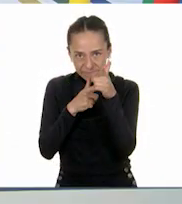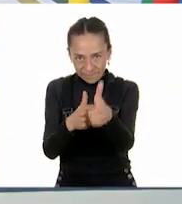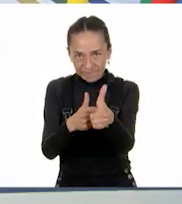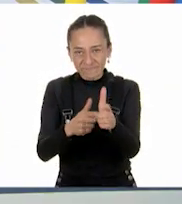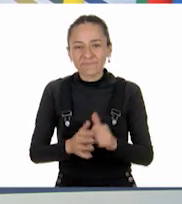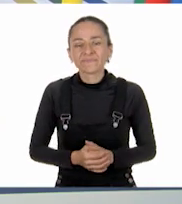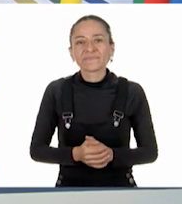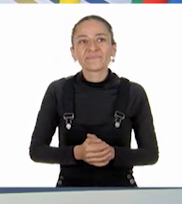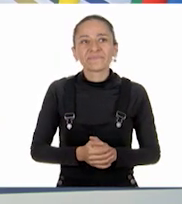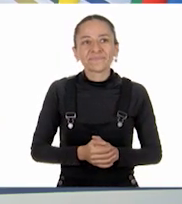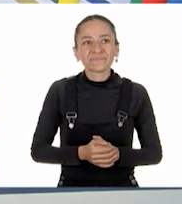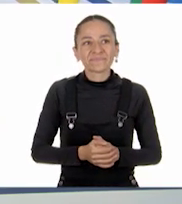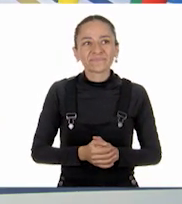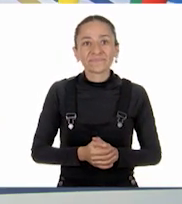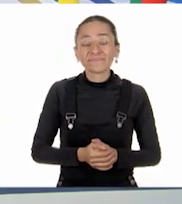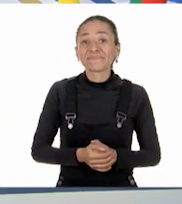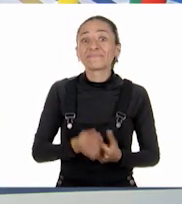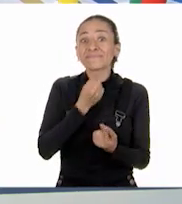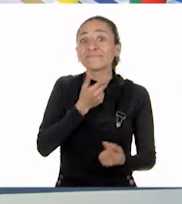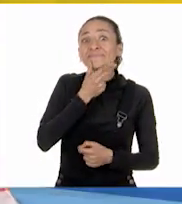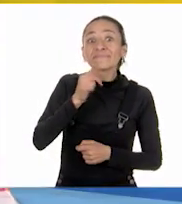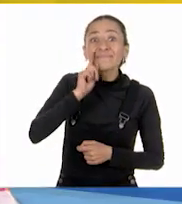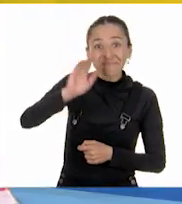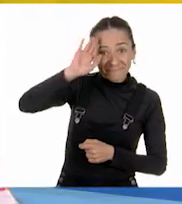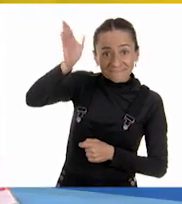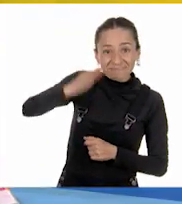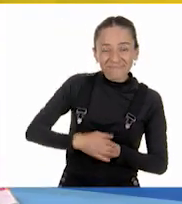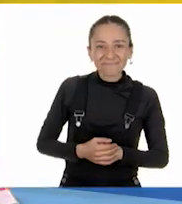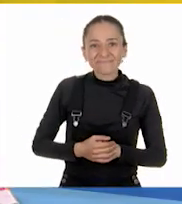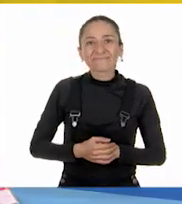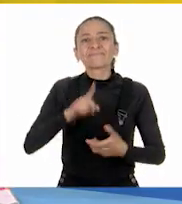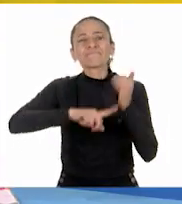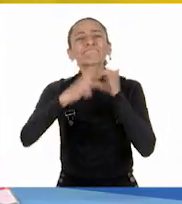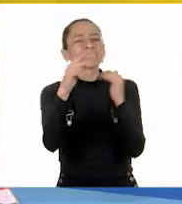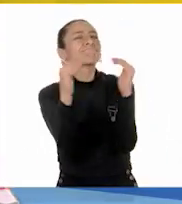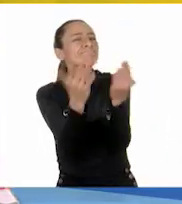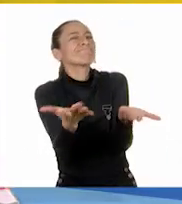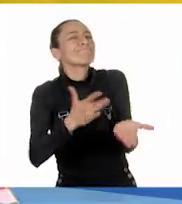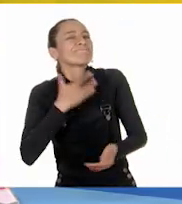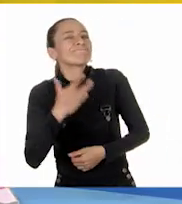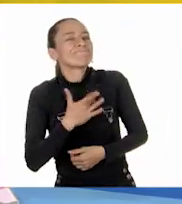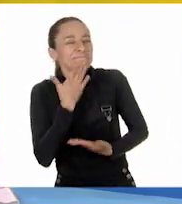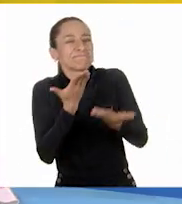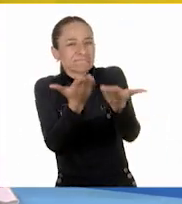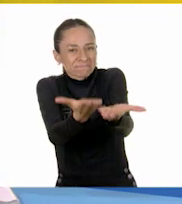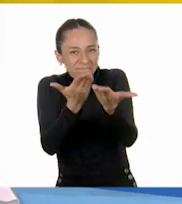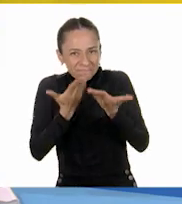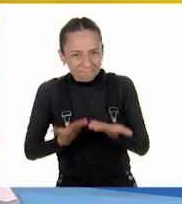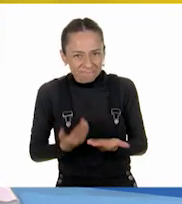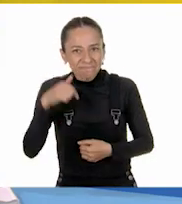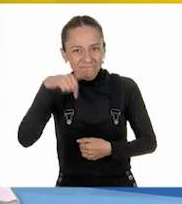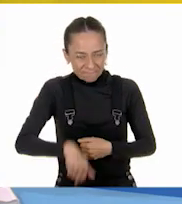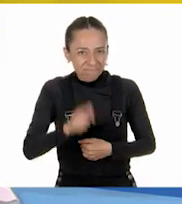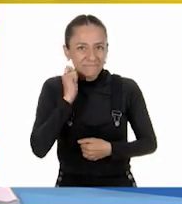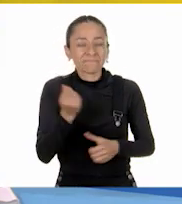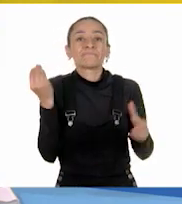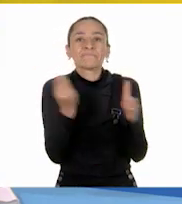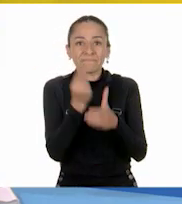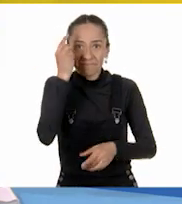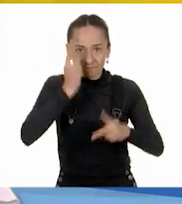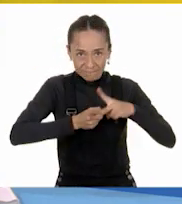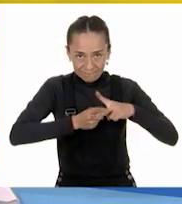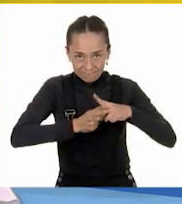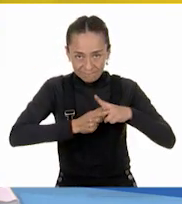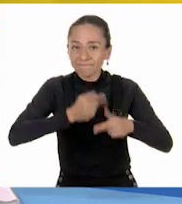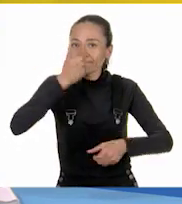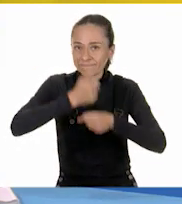Hola a todos y todas. ¿Cómo están allá en casa? Sean bienvenidas y bienvenidos a una sesión más de matemáticas de sexto